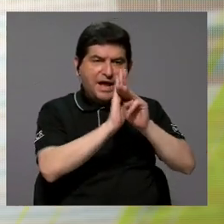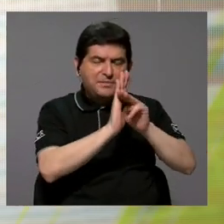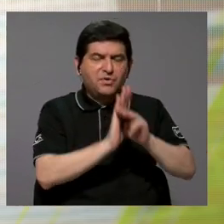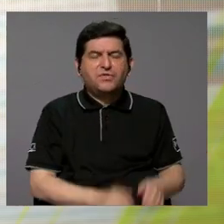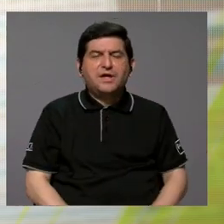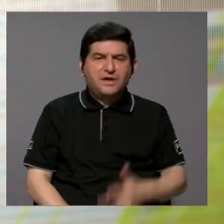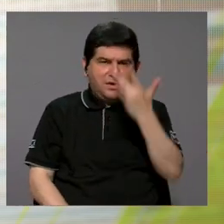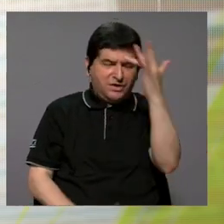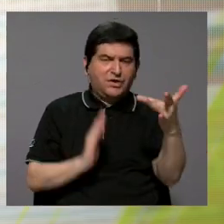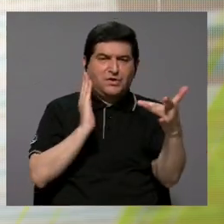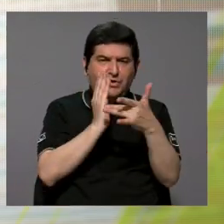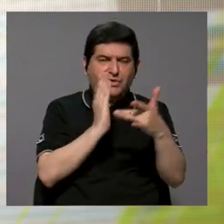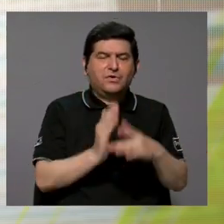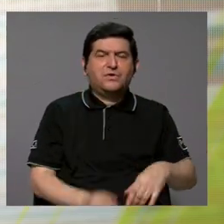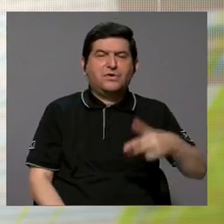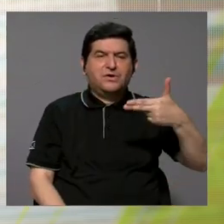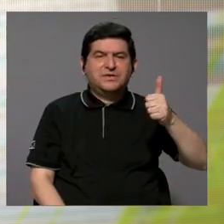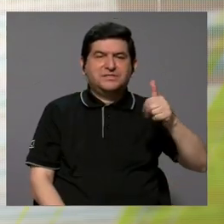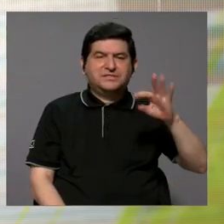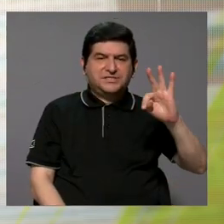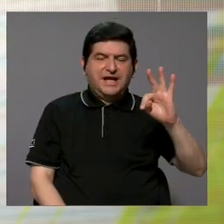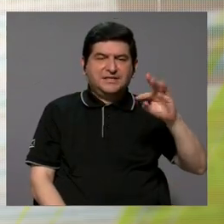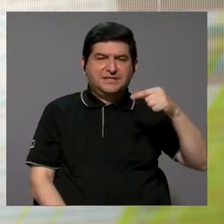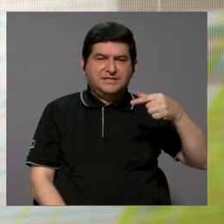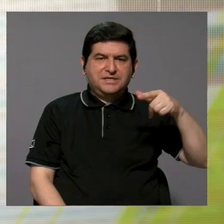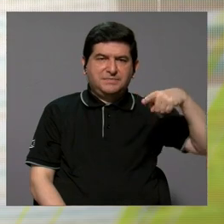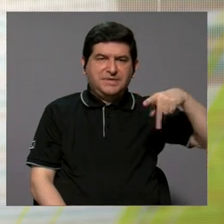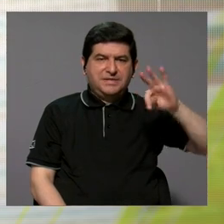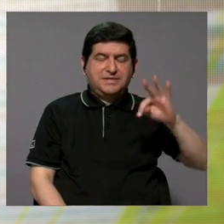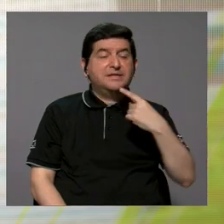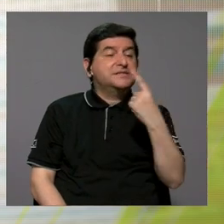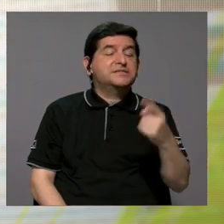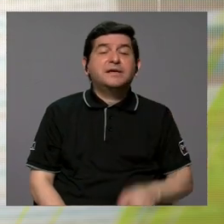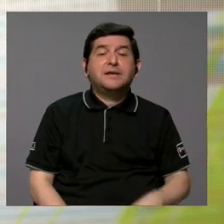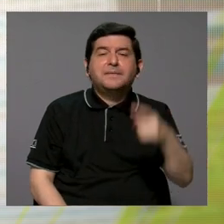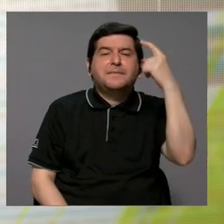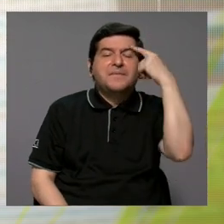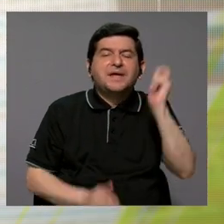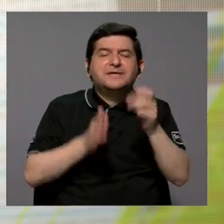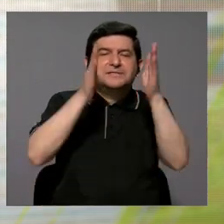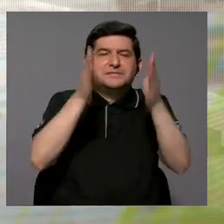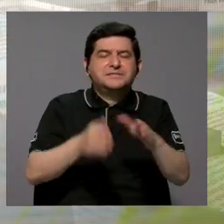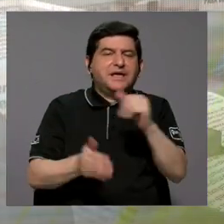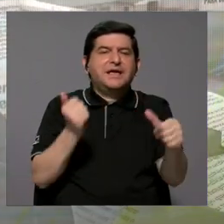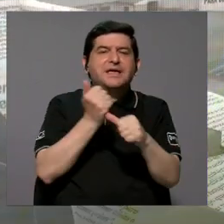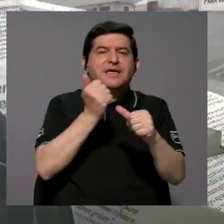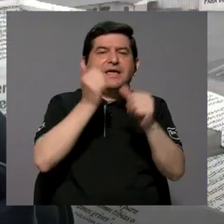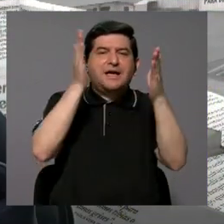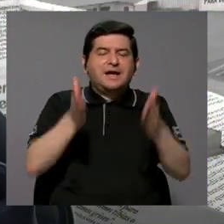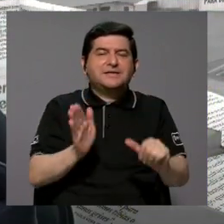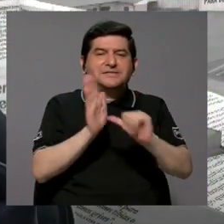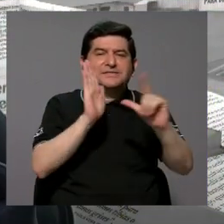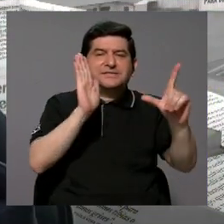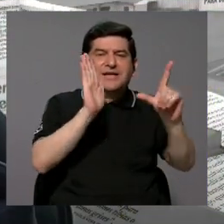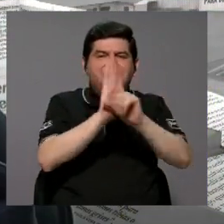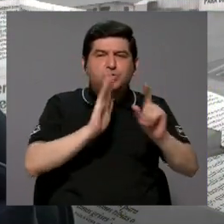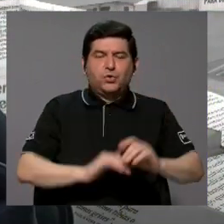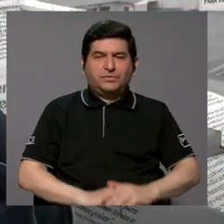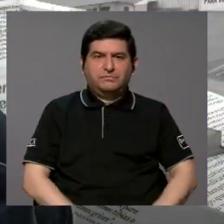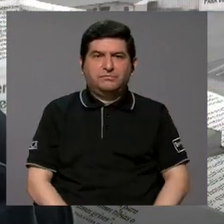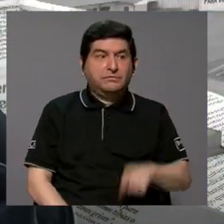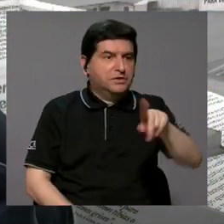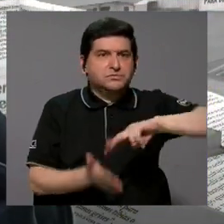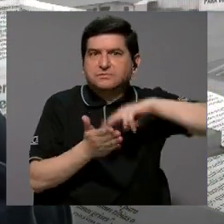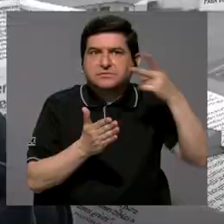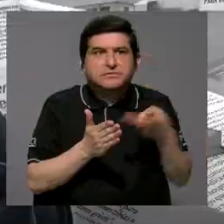inteligencia artificial, en este caso a chat GPT, la instrucción fue, piense como abogado y asesor legislativo. Entonces, ¿qué